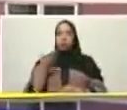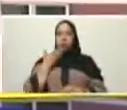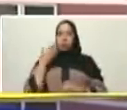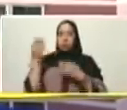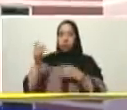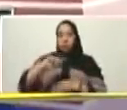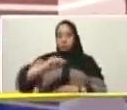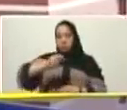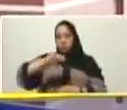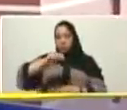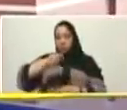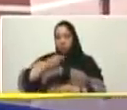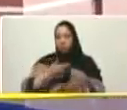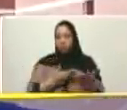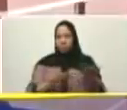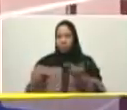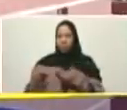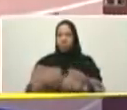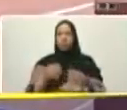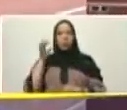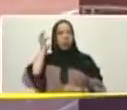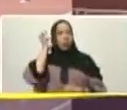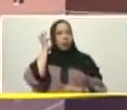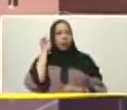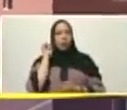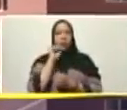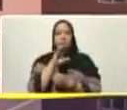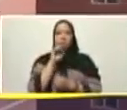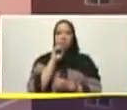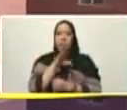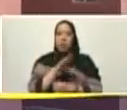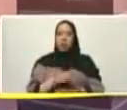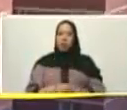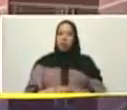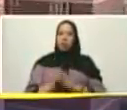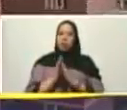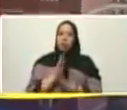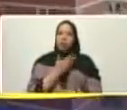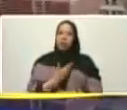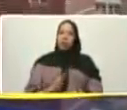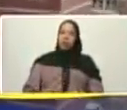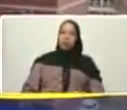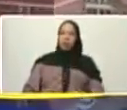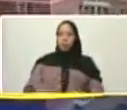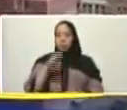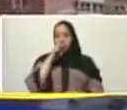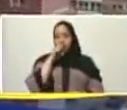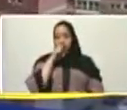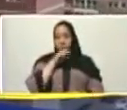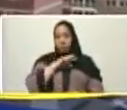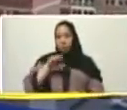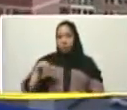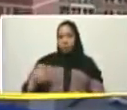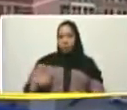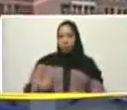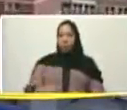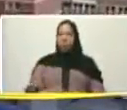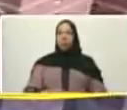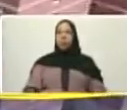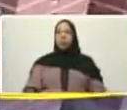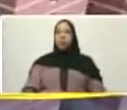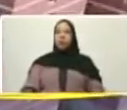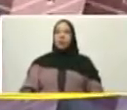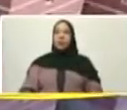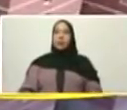la llave a la familia Ana un mensaje para nuestro presidente ¿cómo te sientes tú después de que